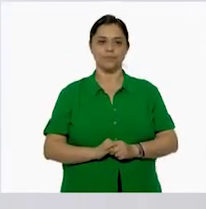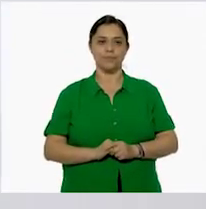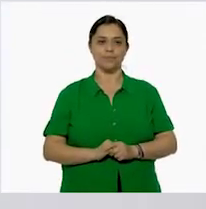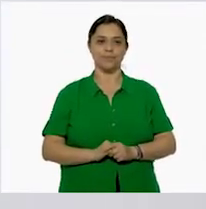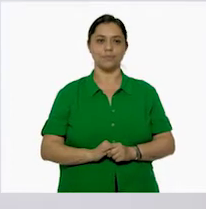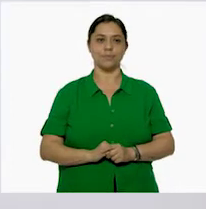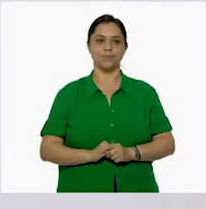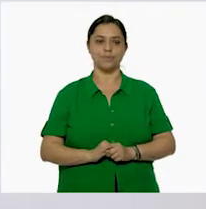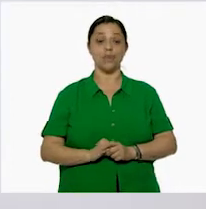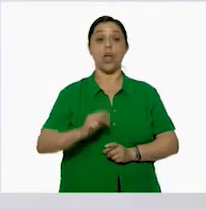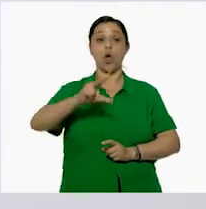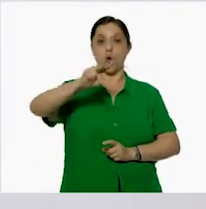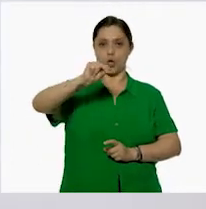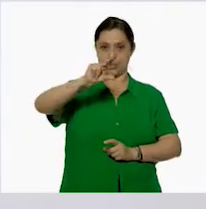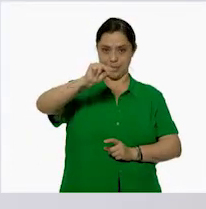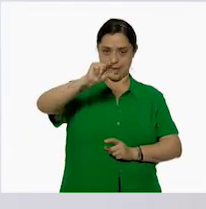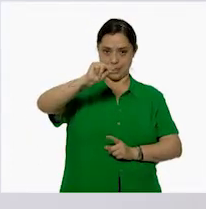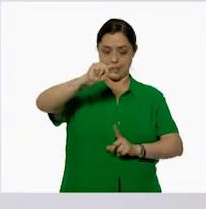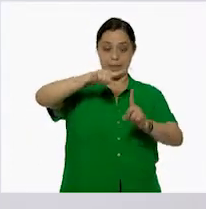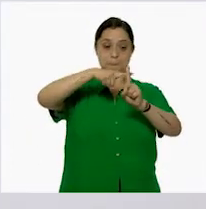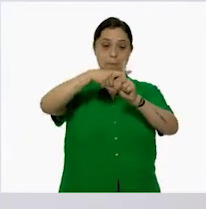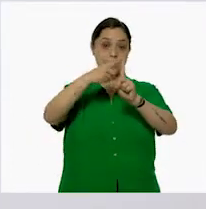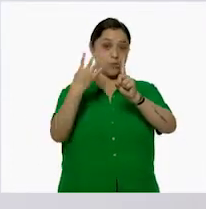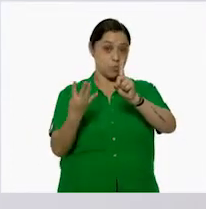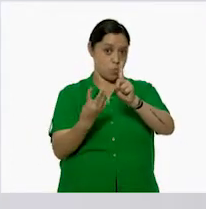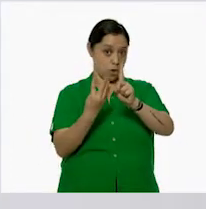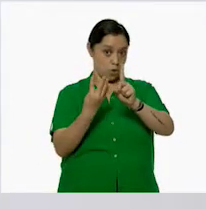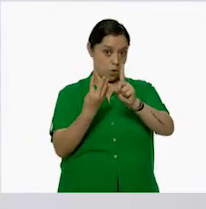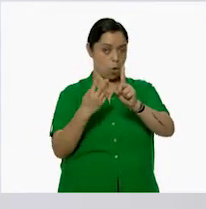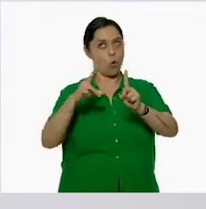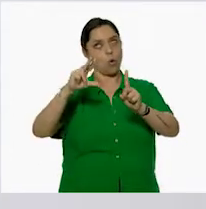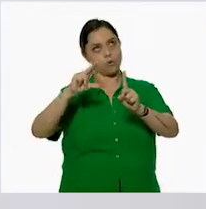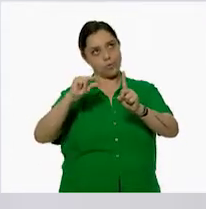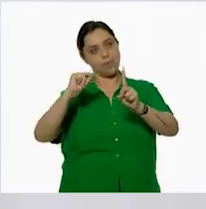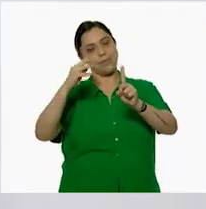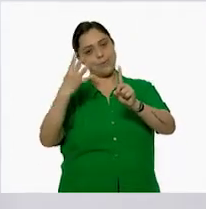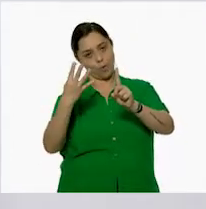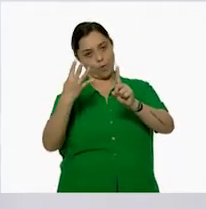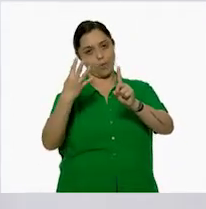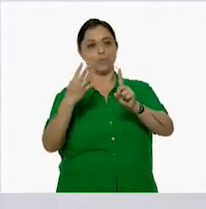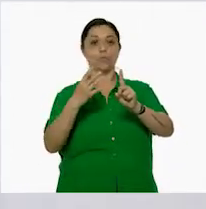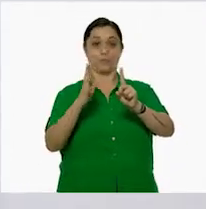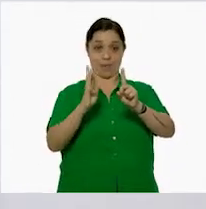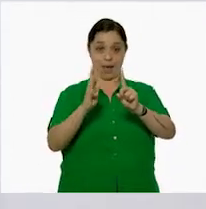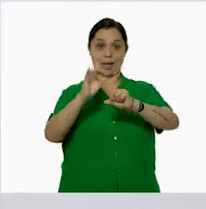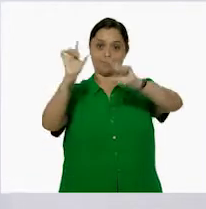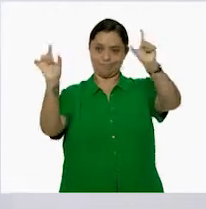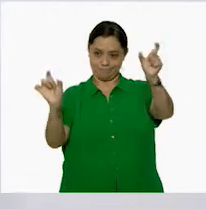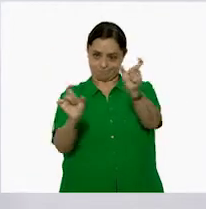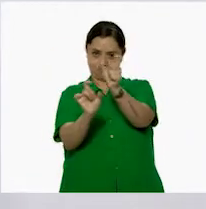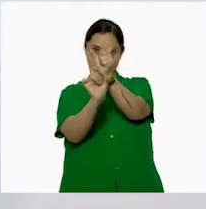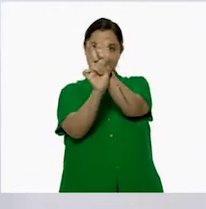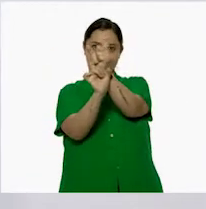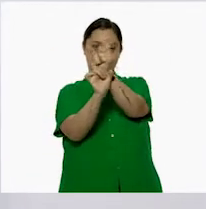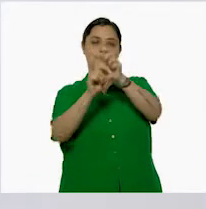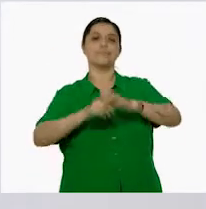Y 80 más 4. 84. Y lo vamos a colocar aquí arriba.